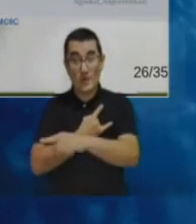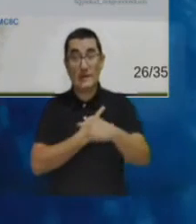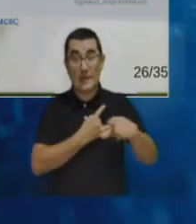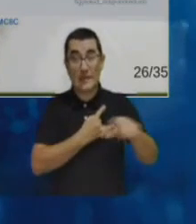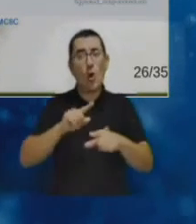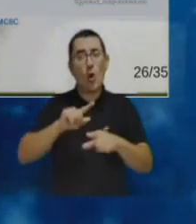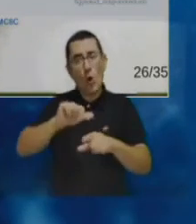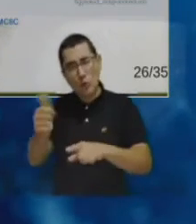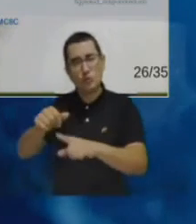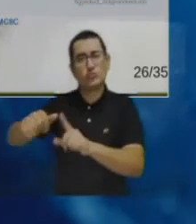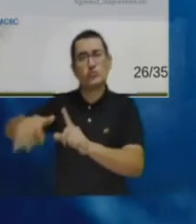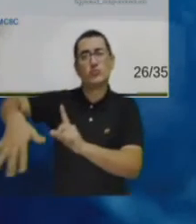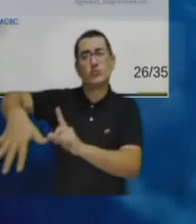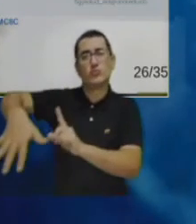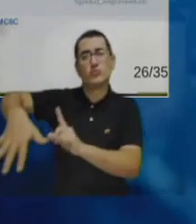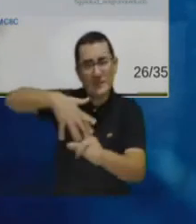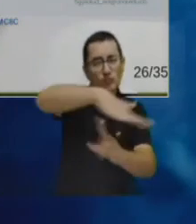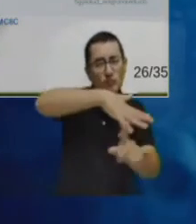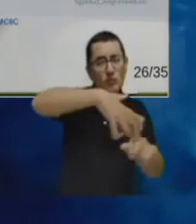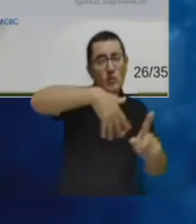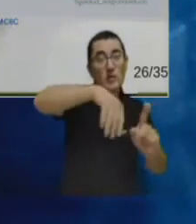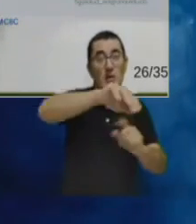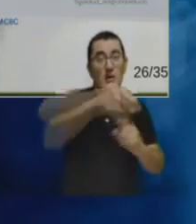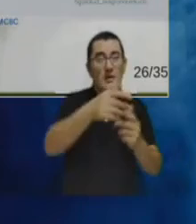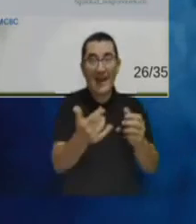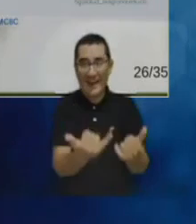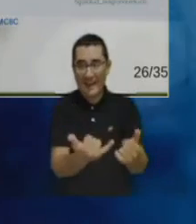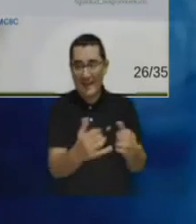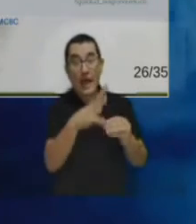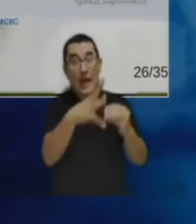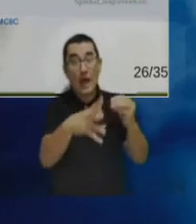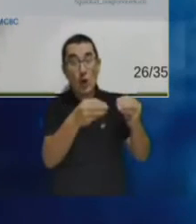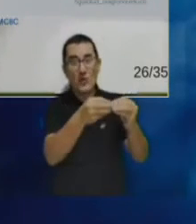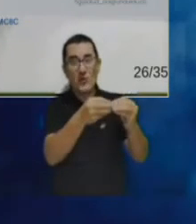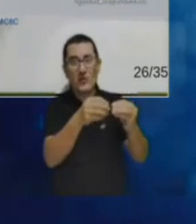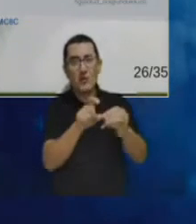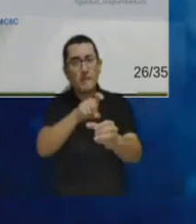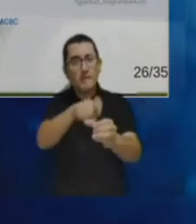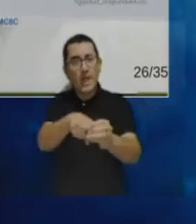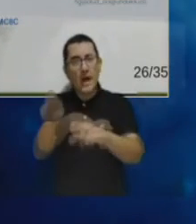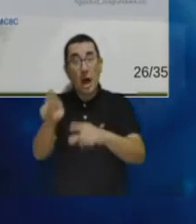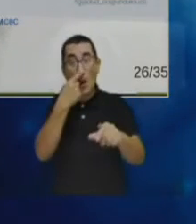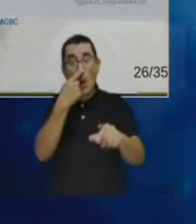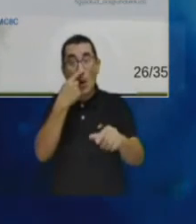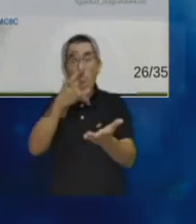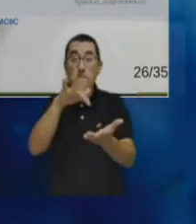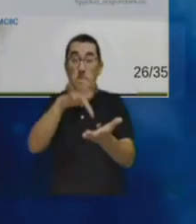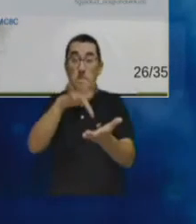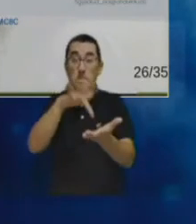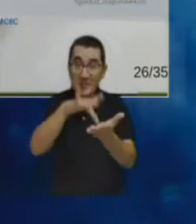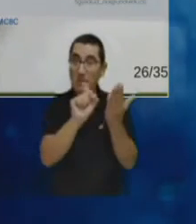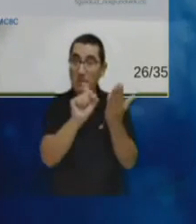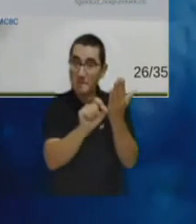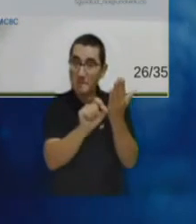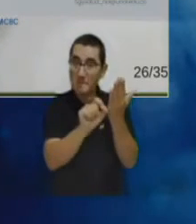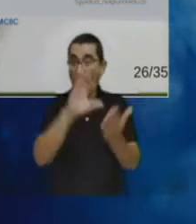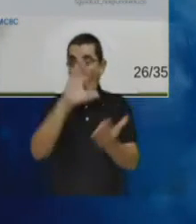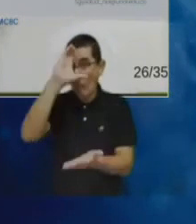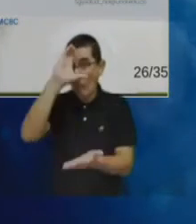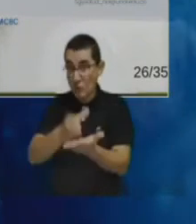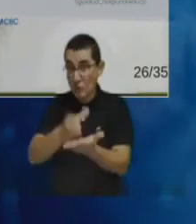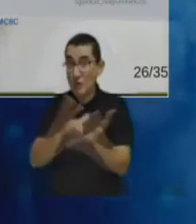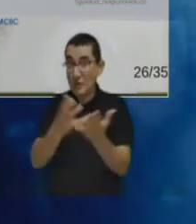y aquí el código que le permite en cuanto a los interesados participar y dar su opinión sobre esta tecnología